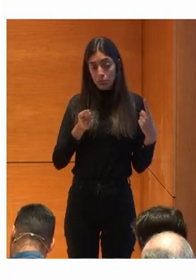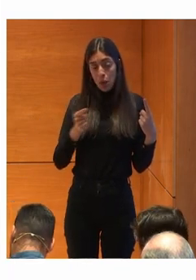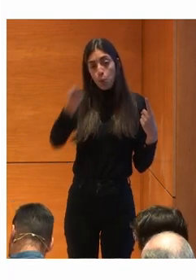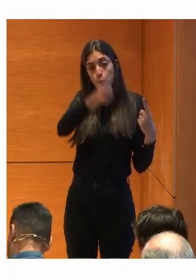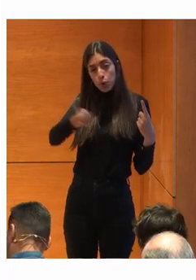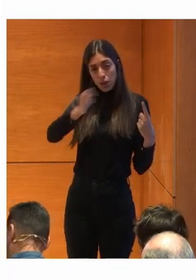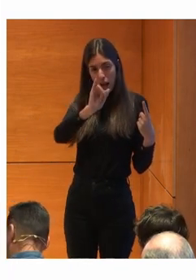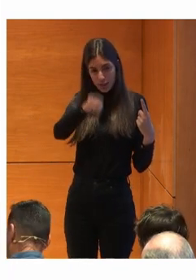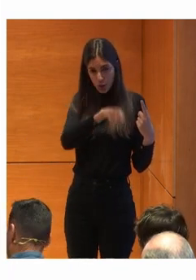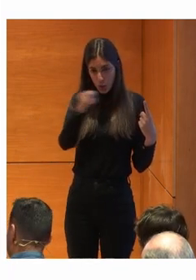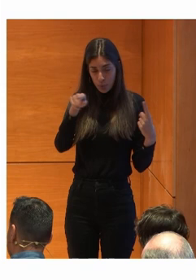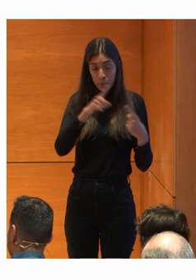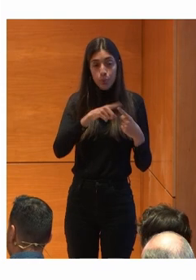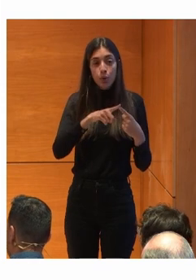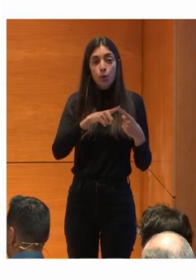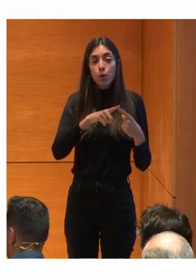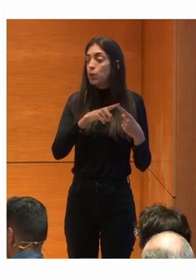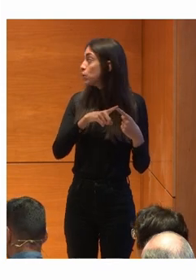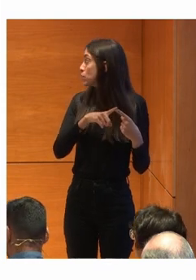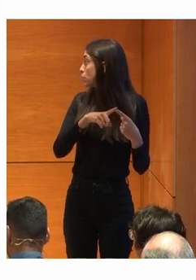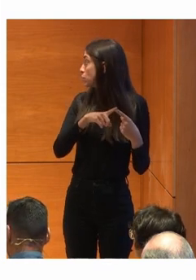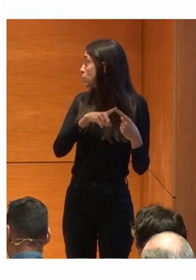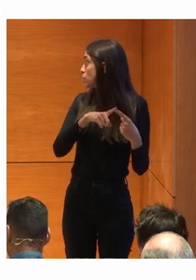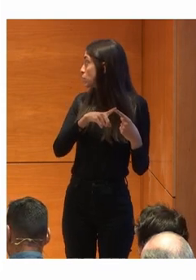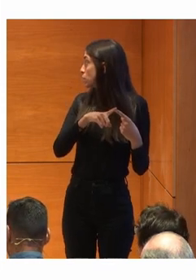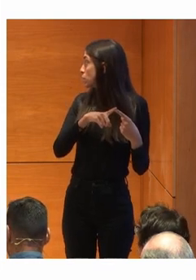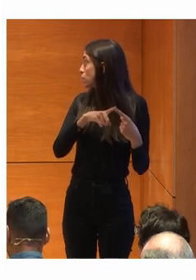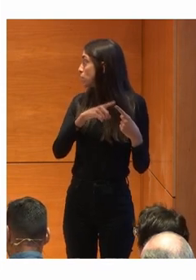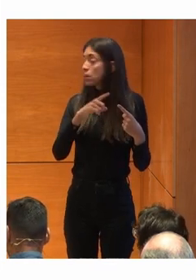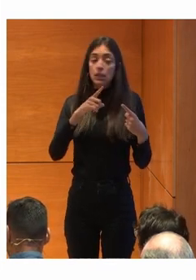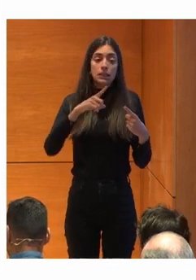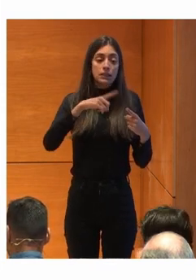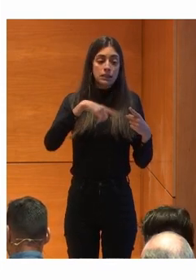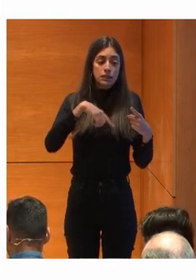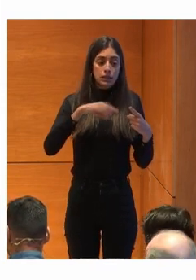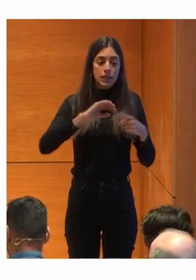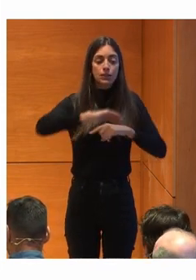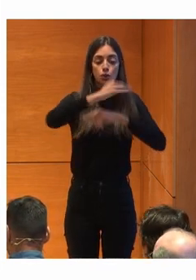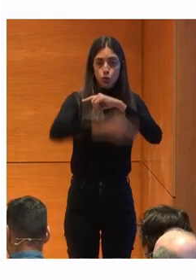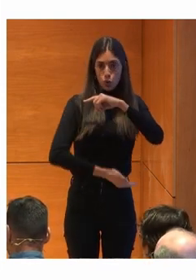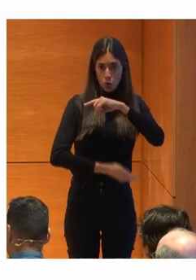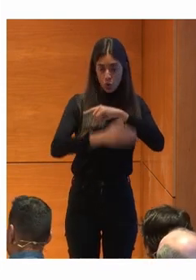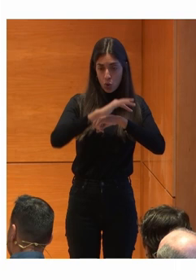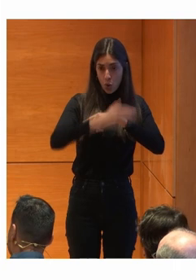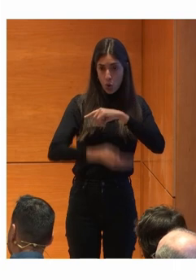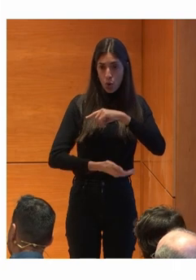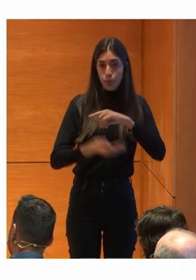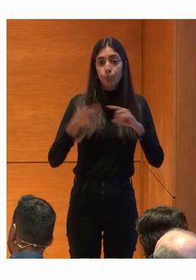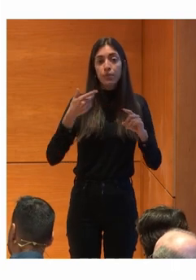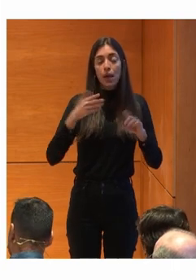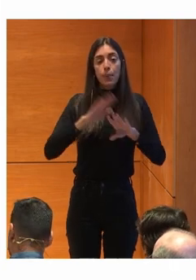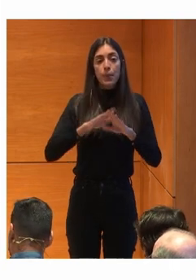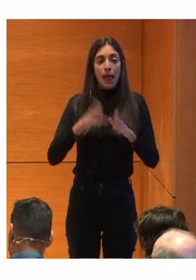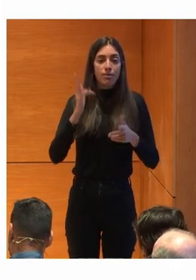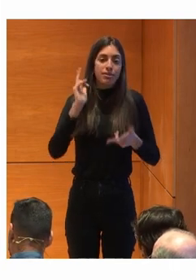Vemos Que está El OSCOL ¿Vale? Que significa Caparazón En euskera Porque los desarrolladores Son del